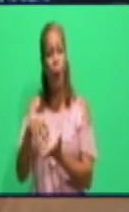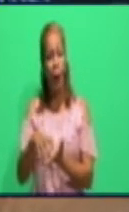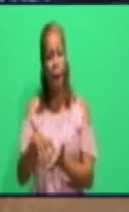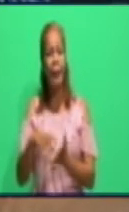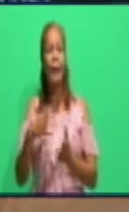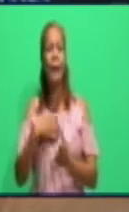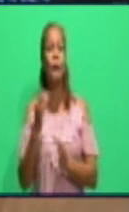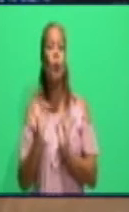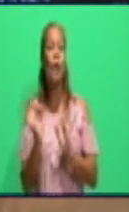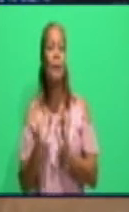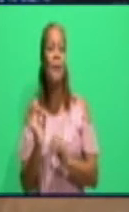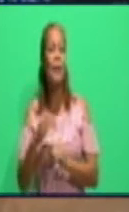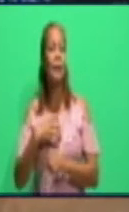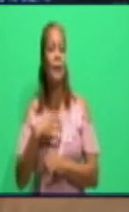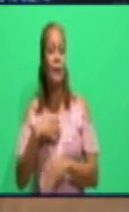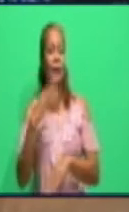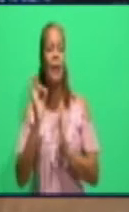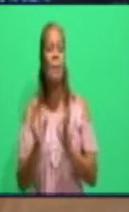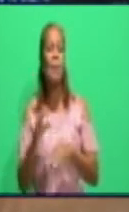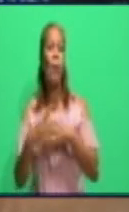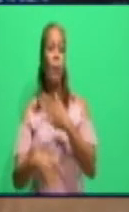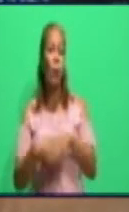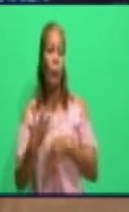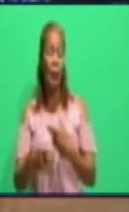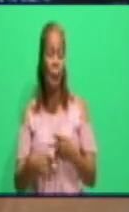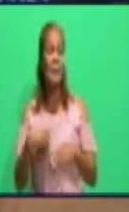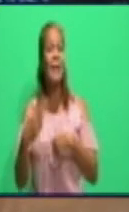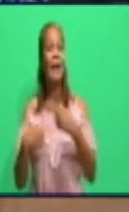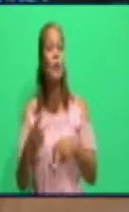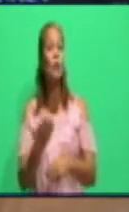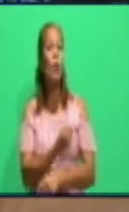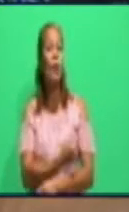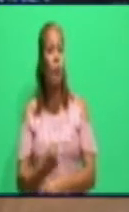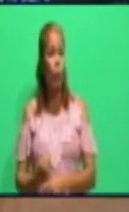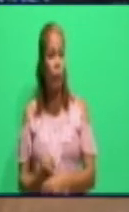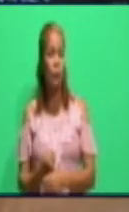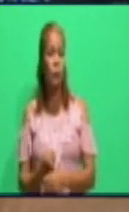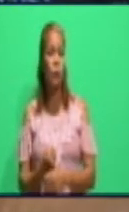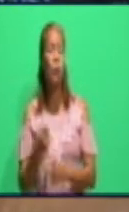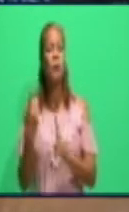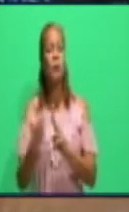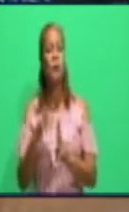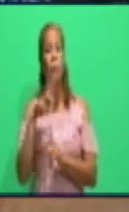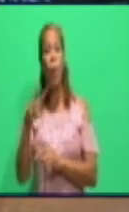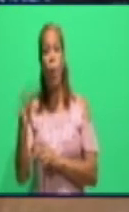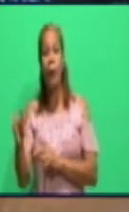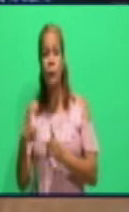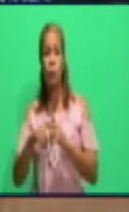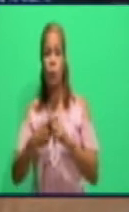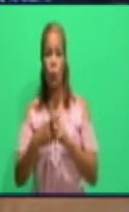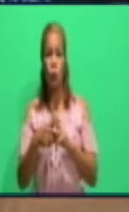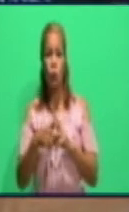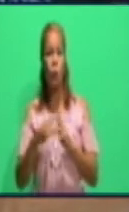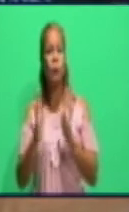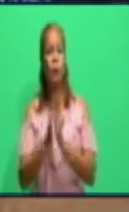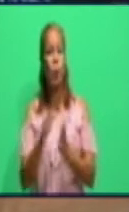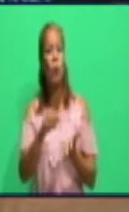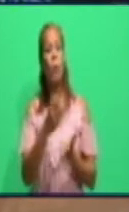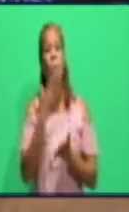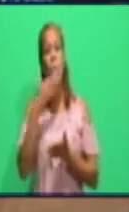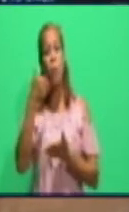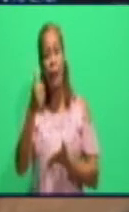negativamente, una lástima, que después de todo el esfuerzo que estamos realizando, buscándole soluciones y brindándole un buen servicio a la población,